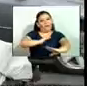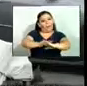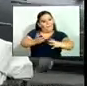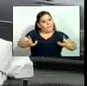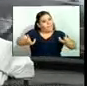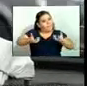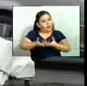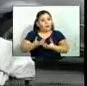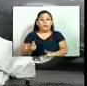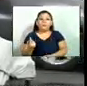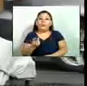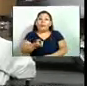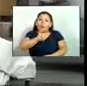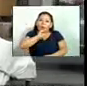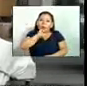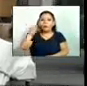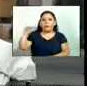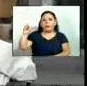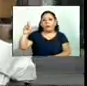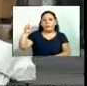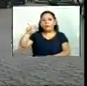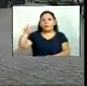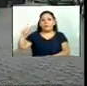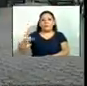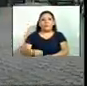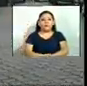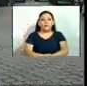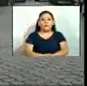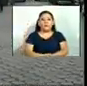Con imágenes e informe de Marcela Rivera.